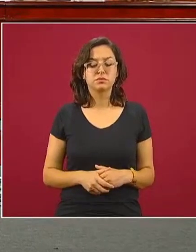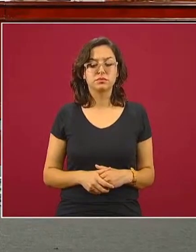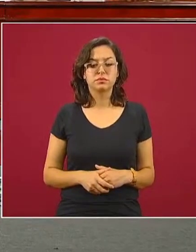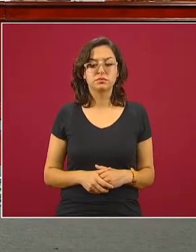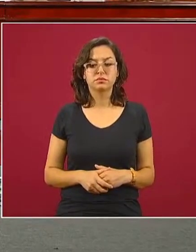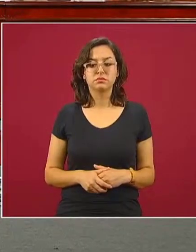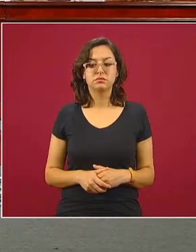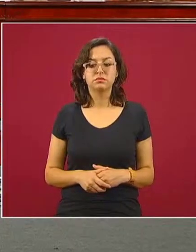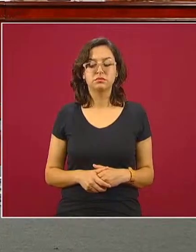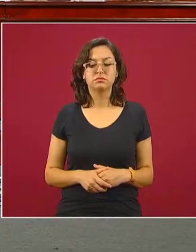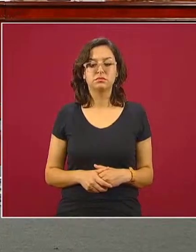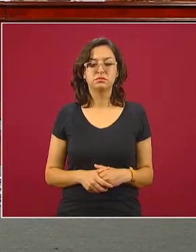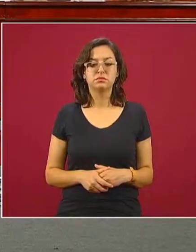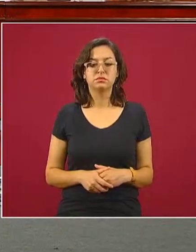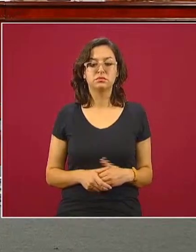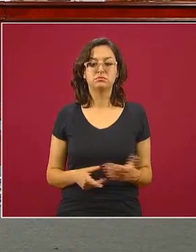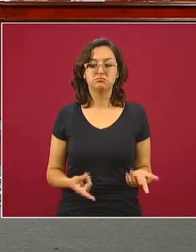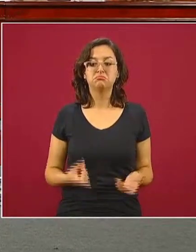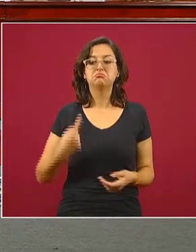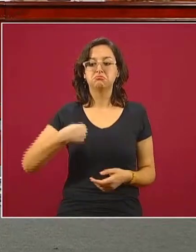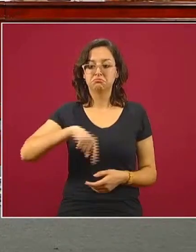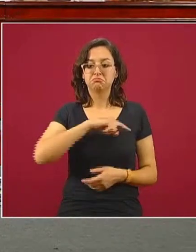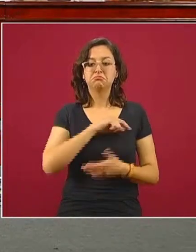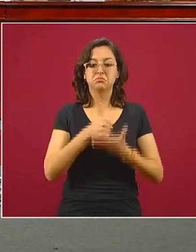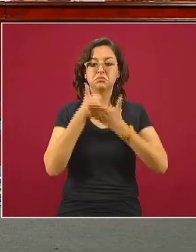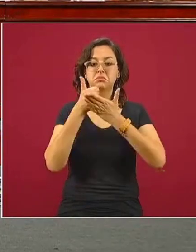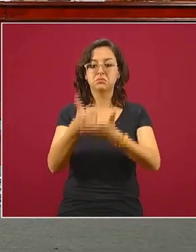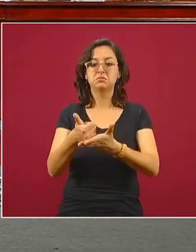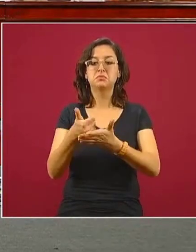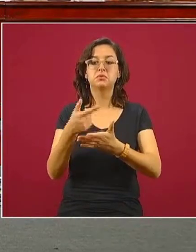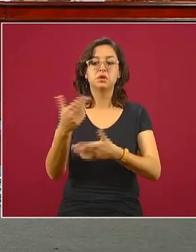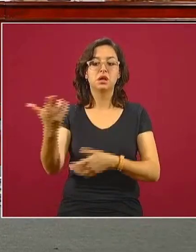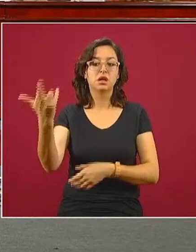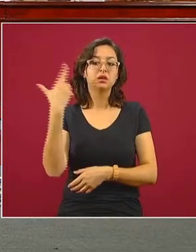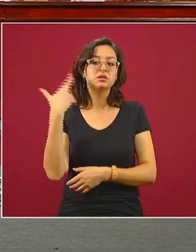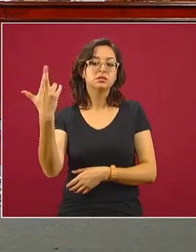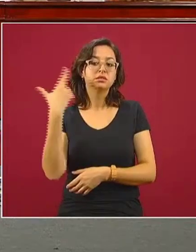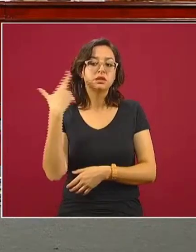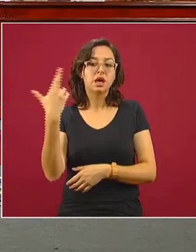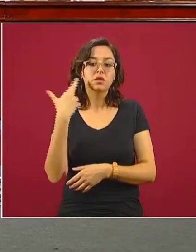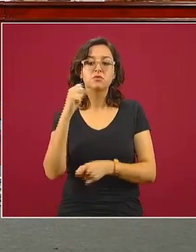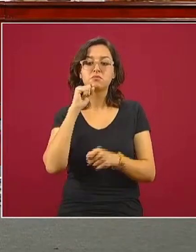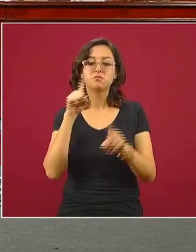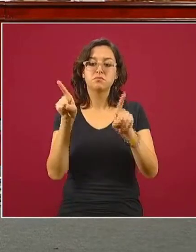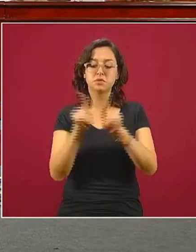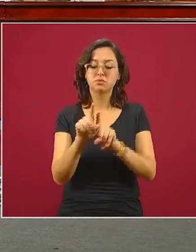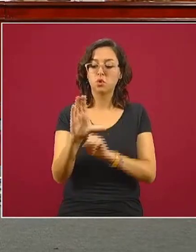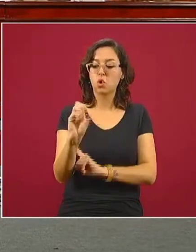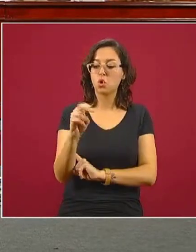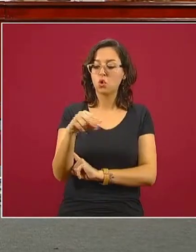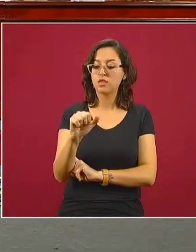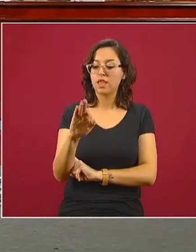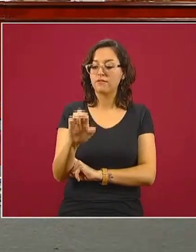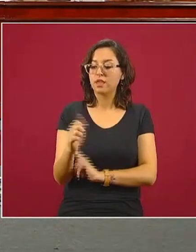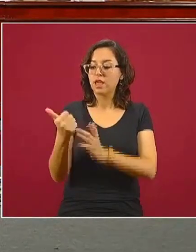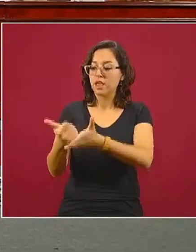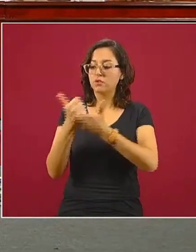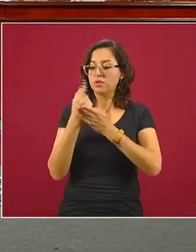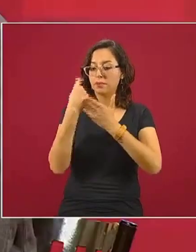lo que hicimos fue utilizar la radio para llegar a estas escuelas y hacer unos cuadernillos que Conafe distribuyó